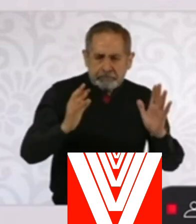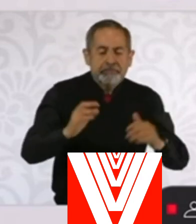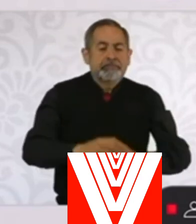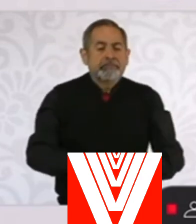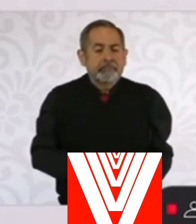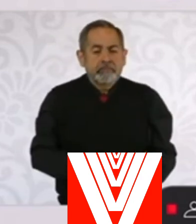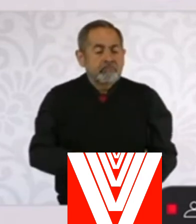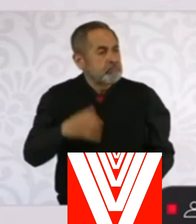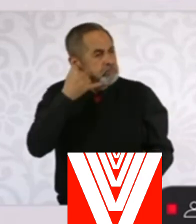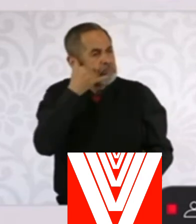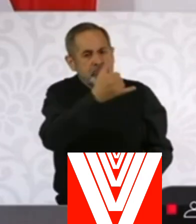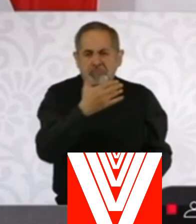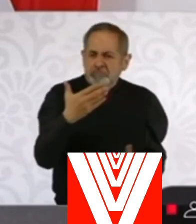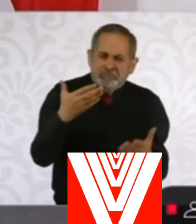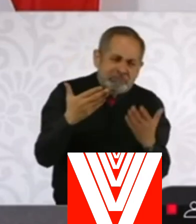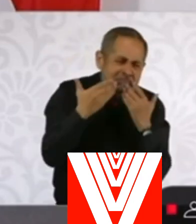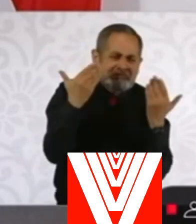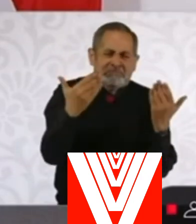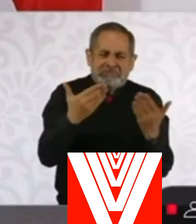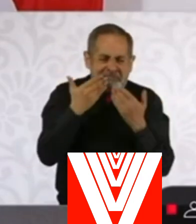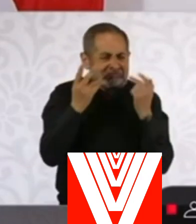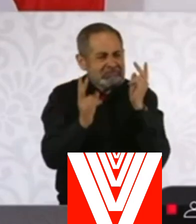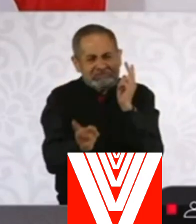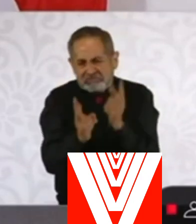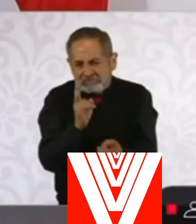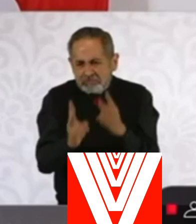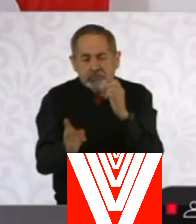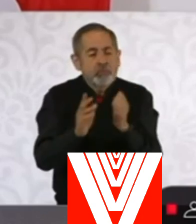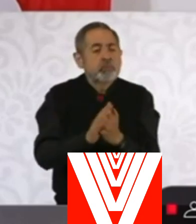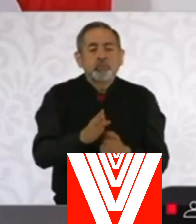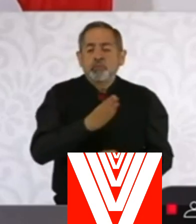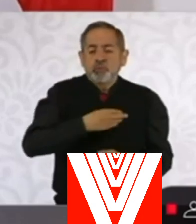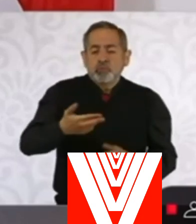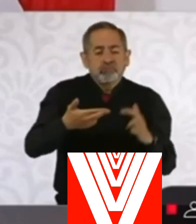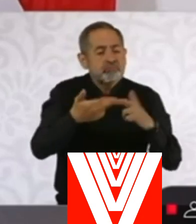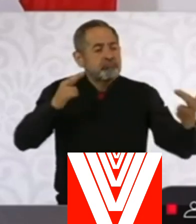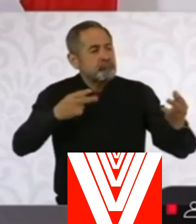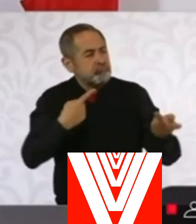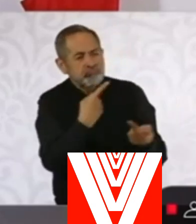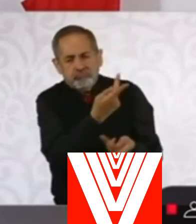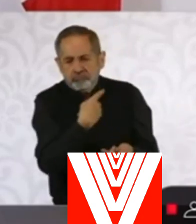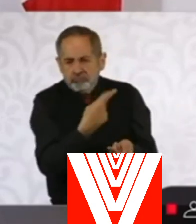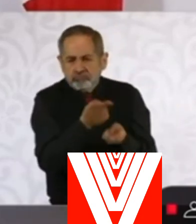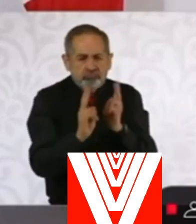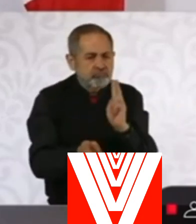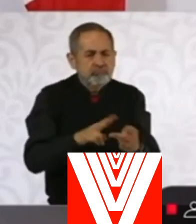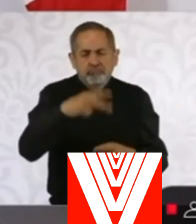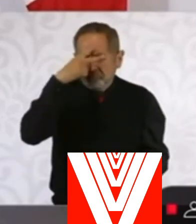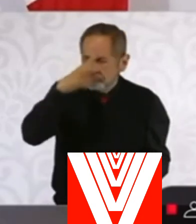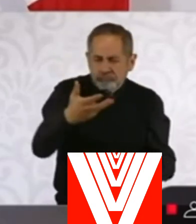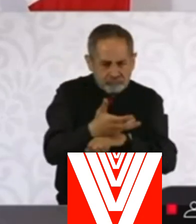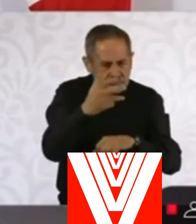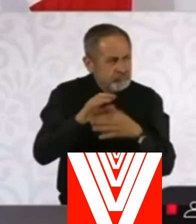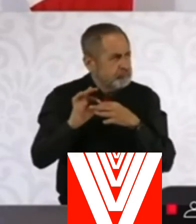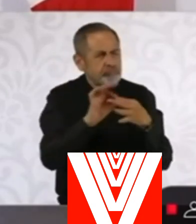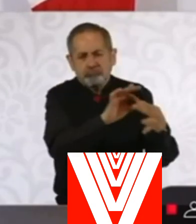fue una llamada muy cordial en general, hablamos de la buena relación que hay entre México y Estados Unidos.